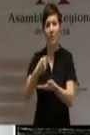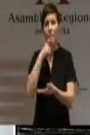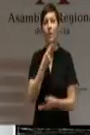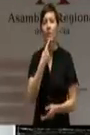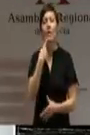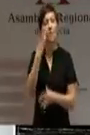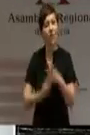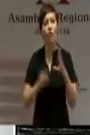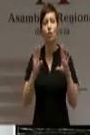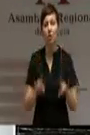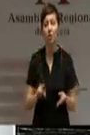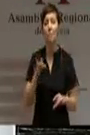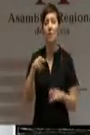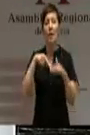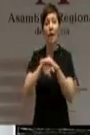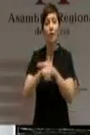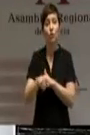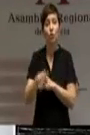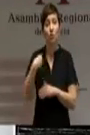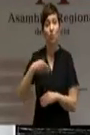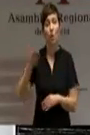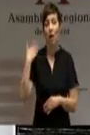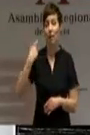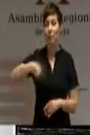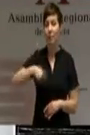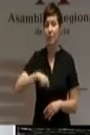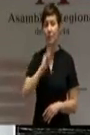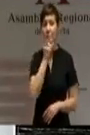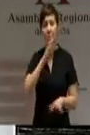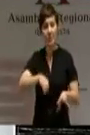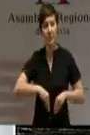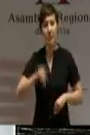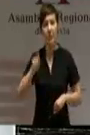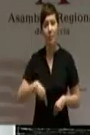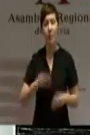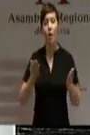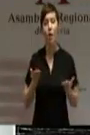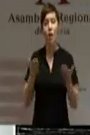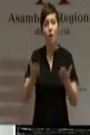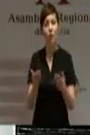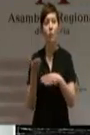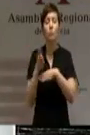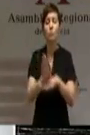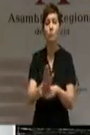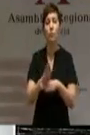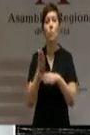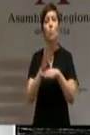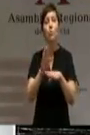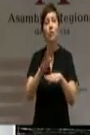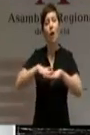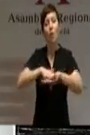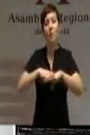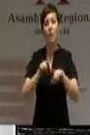desastrosa gestión de quien le precedió. Es verdad que también nos ofreció una propuesta de Gobierno que nos preocupa y mucho.